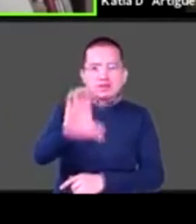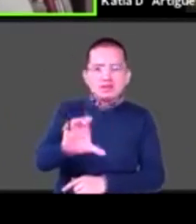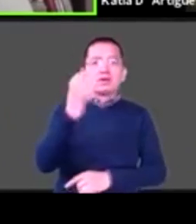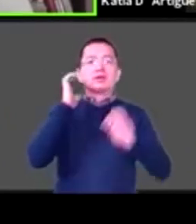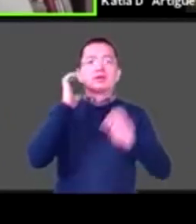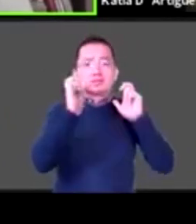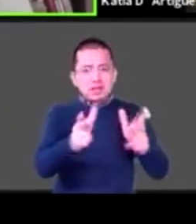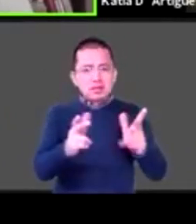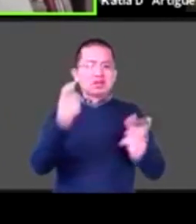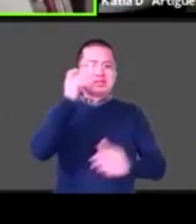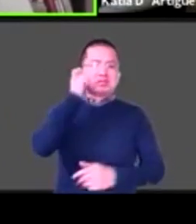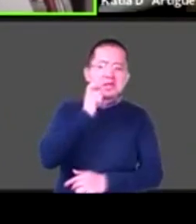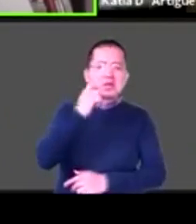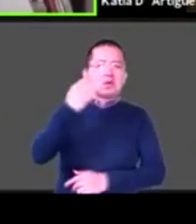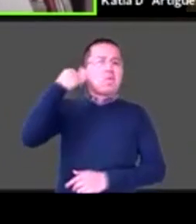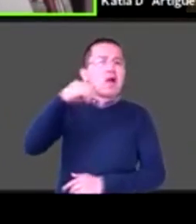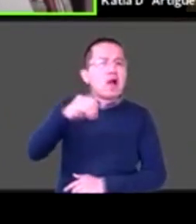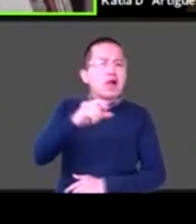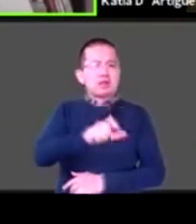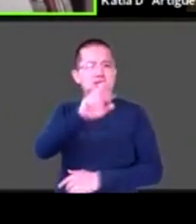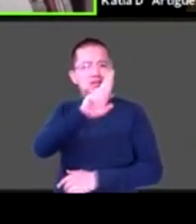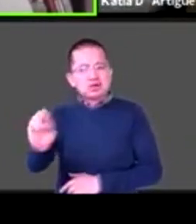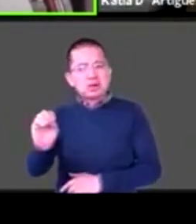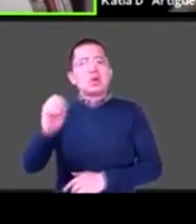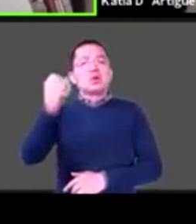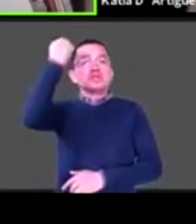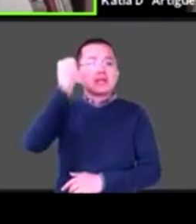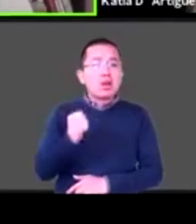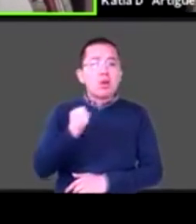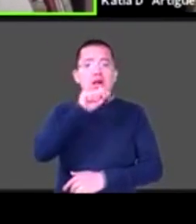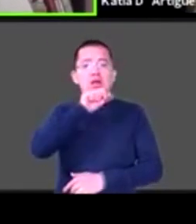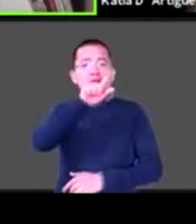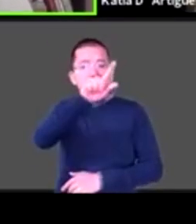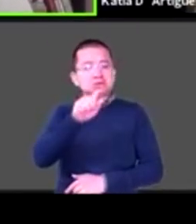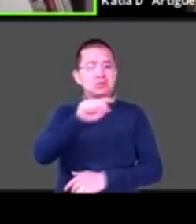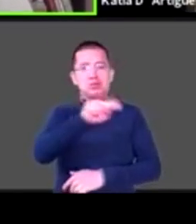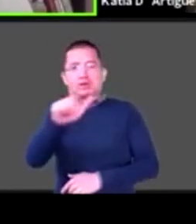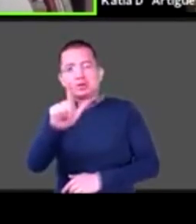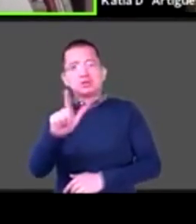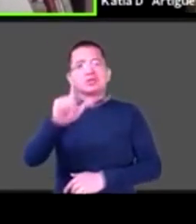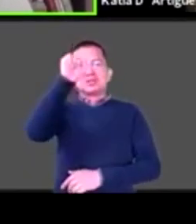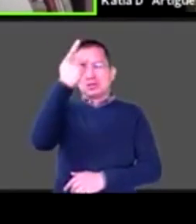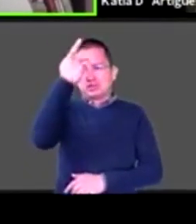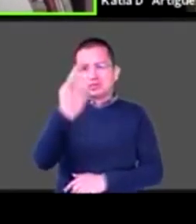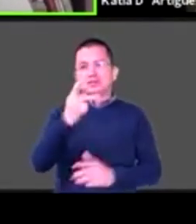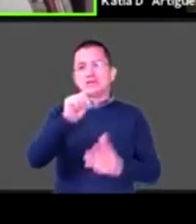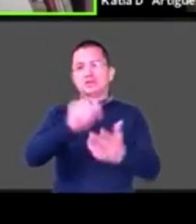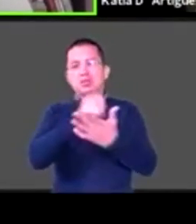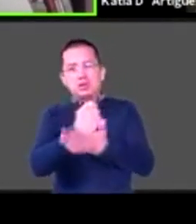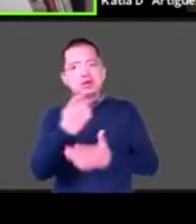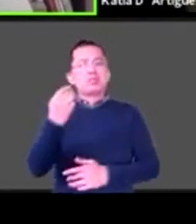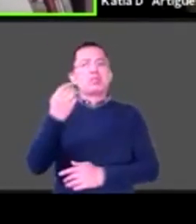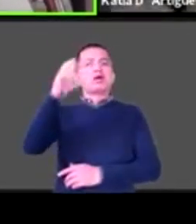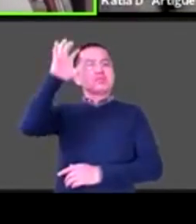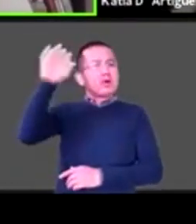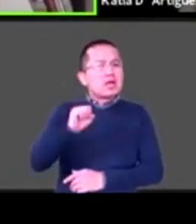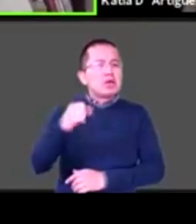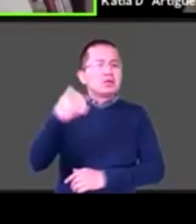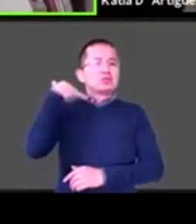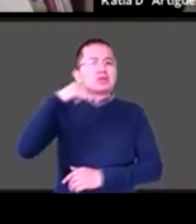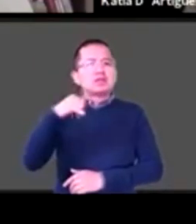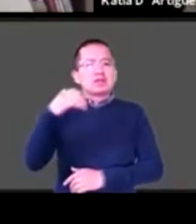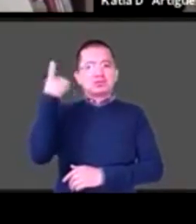Guerrero, Oaxaca, Quintana Roo, Sinaloa, Jalisco, Nuevo León, San Luis Potosí, Tamaulipas, Morelo, Yucatán, Durango,